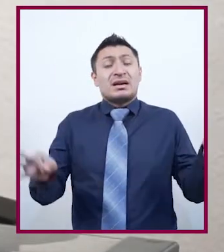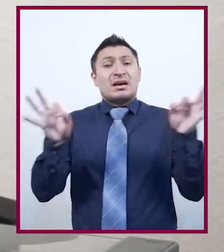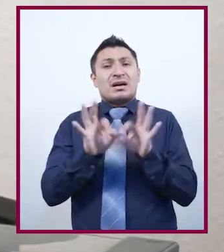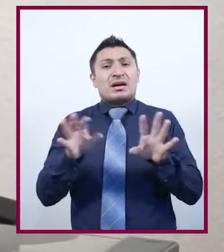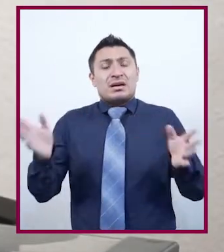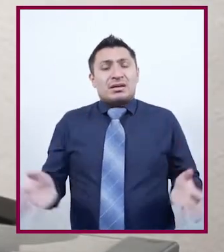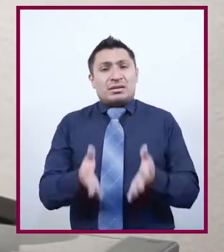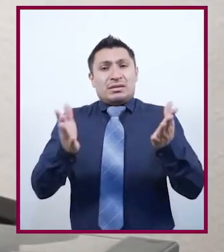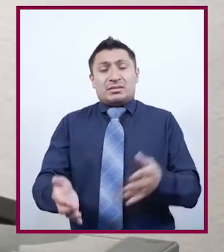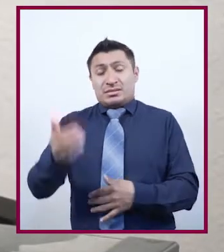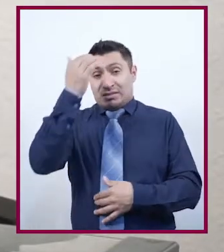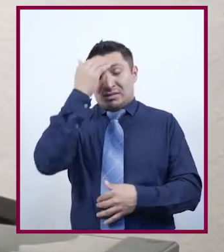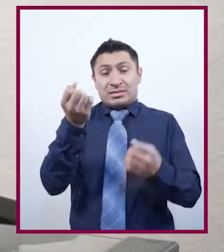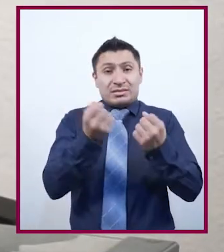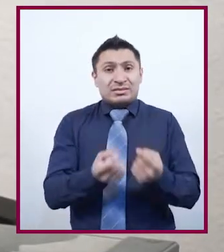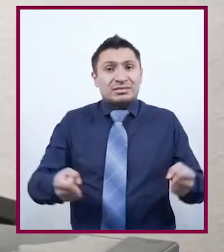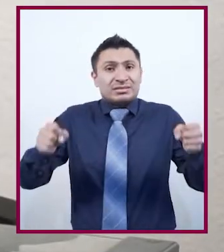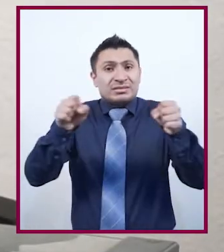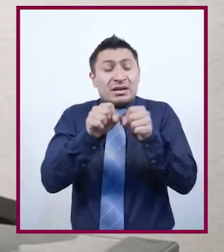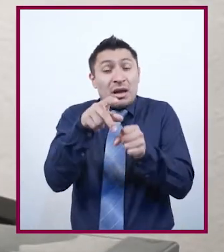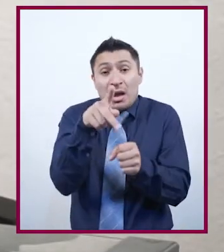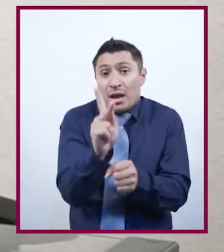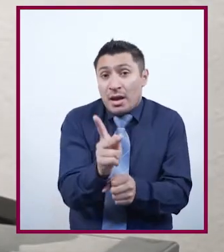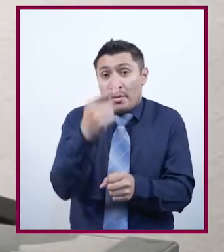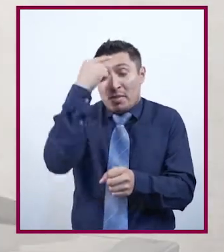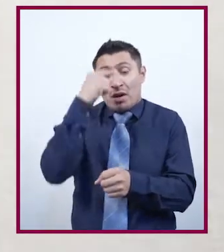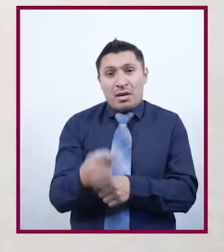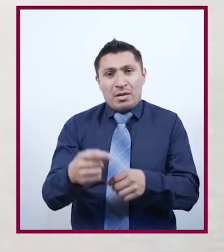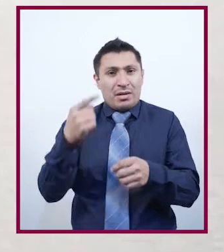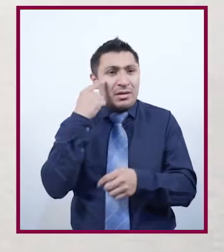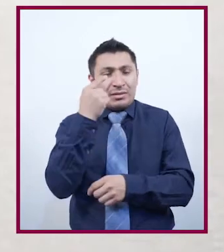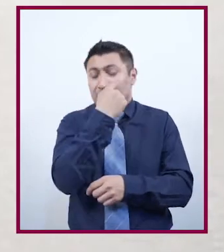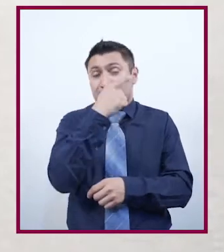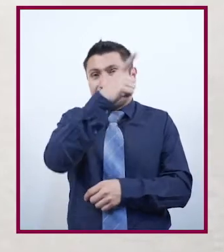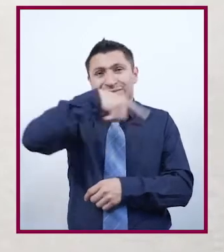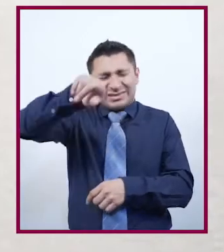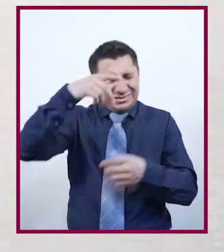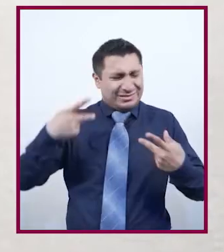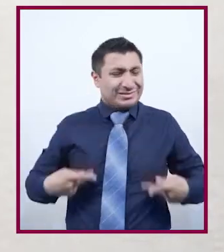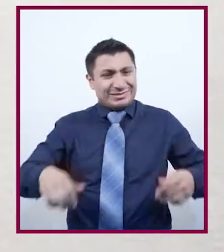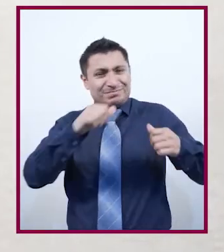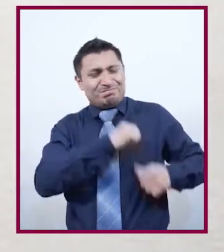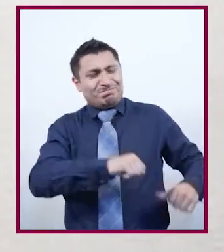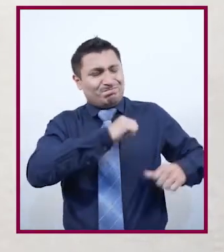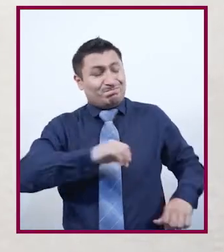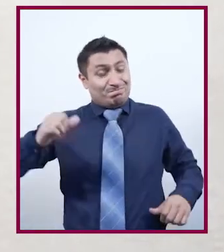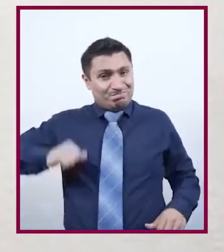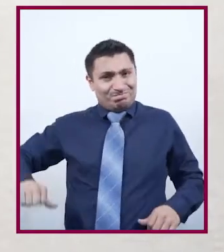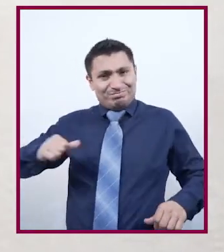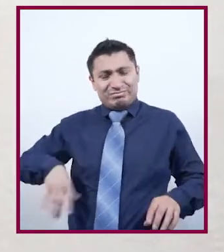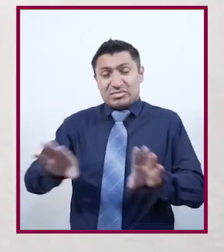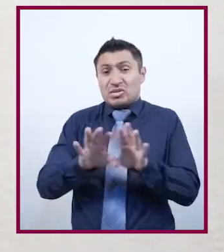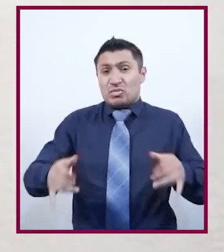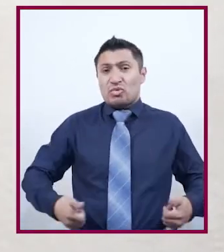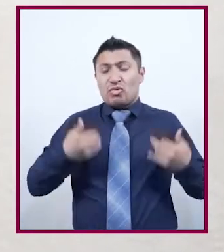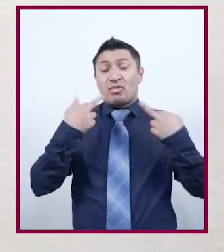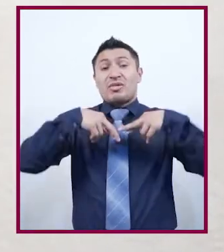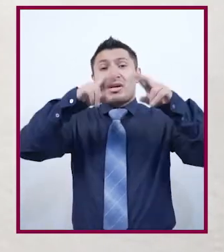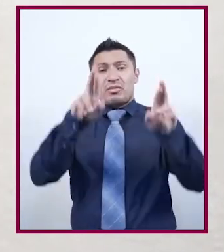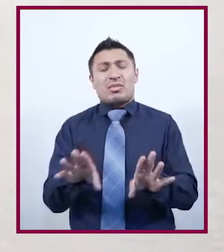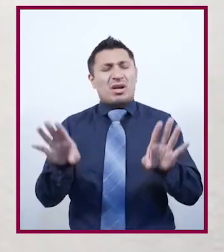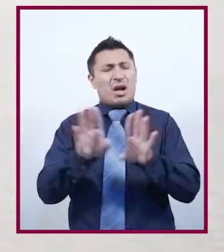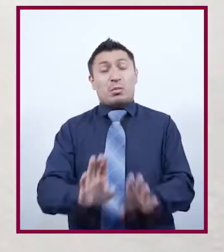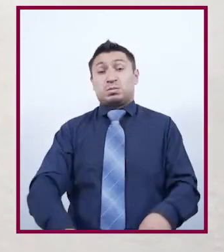uno de los principales motores de la conciencia en sus sociedades. Pero para los ojos de aquellos regímenes autoritarios, la